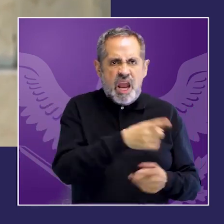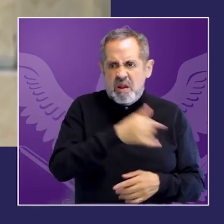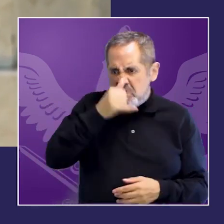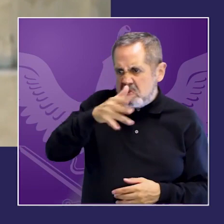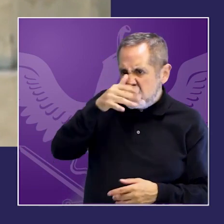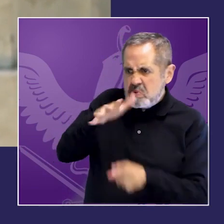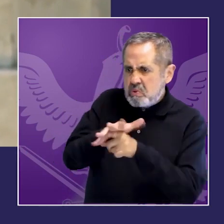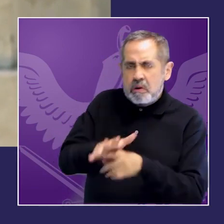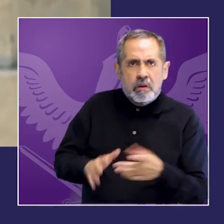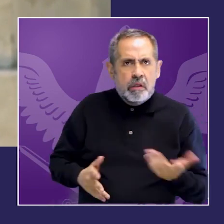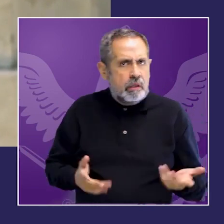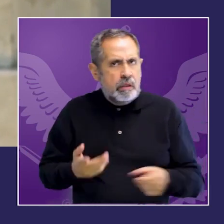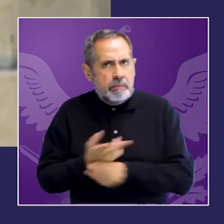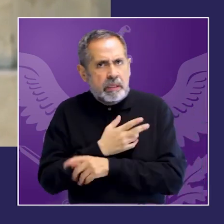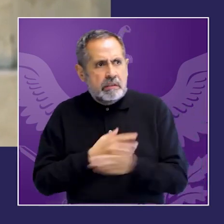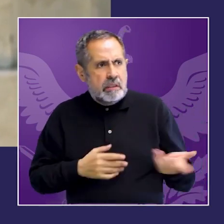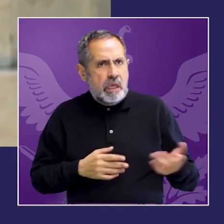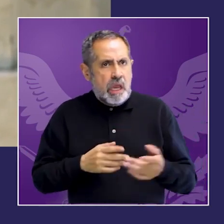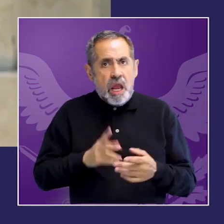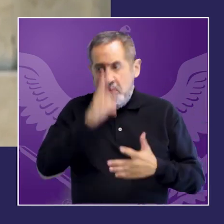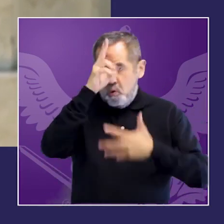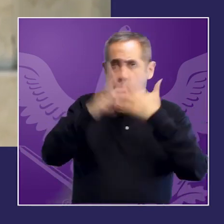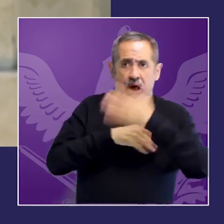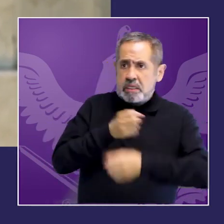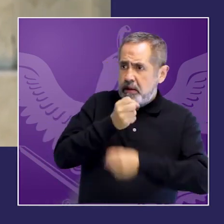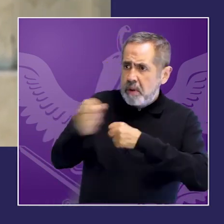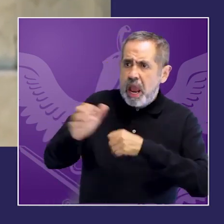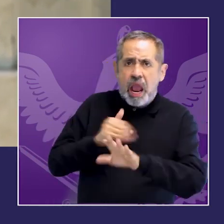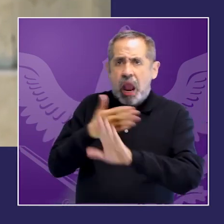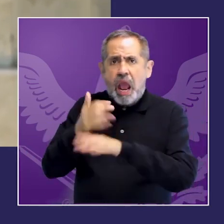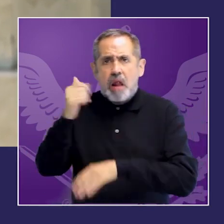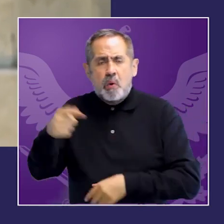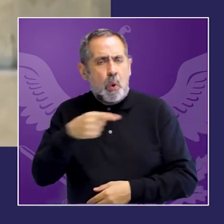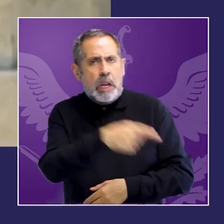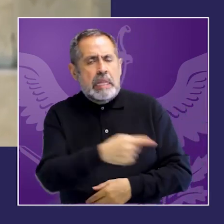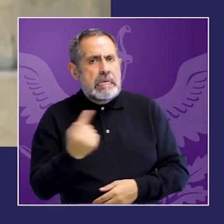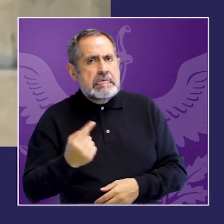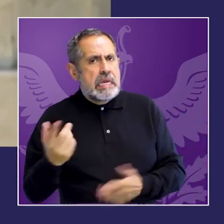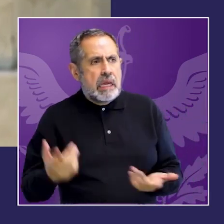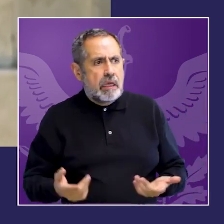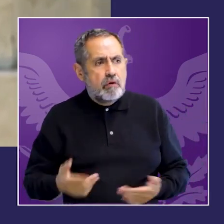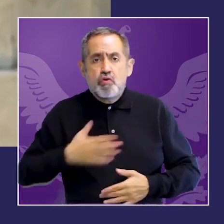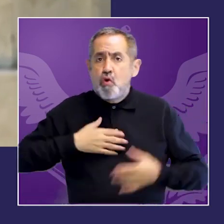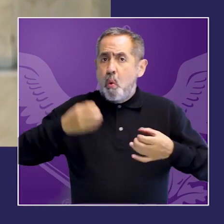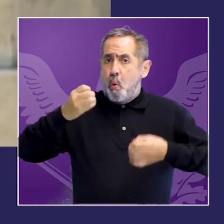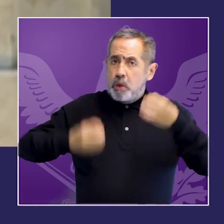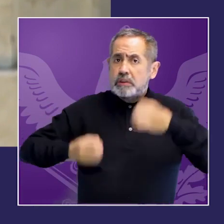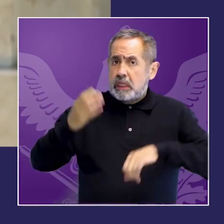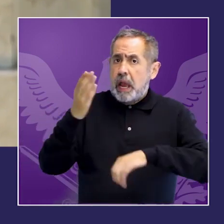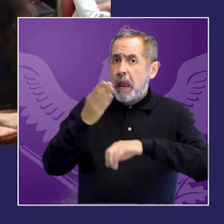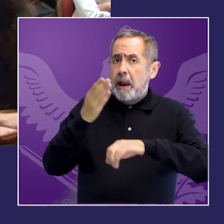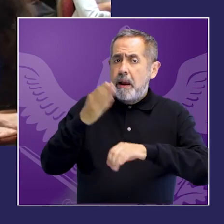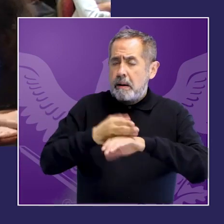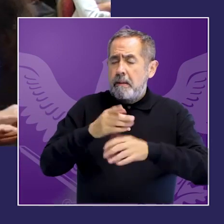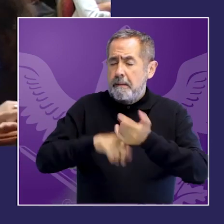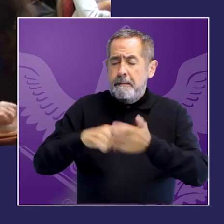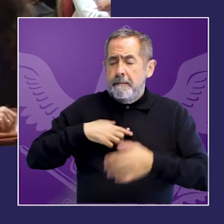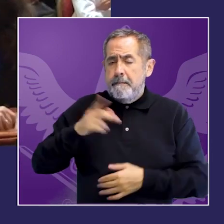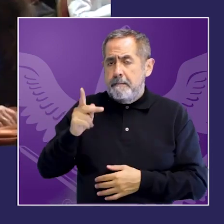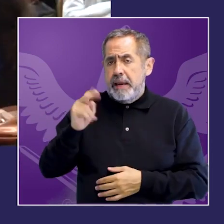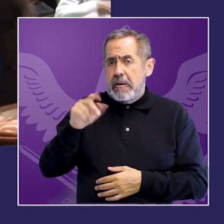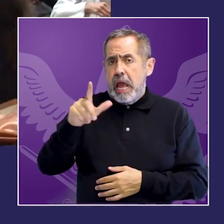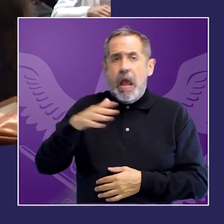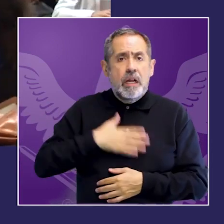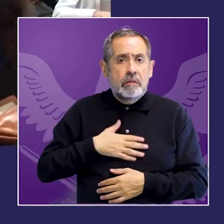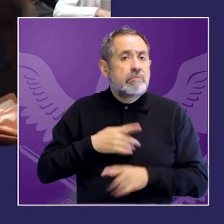de tribunal penal y a mí me llegan los casos cuando ya ocurrió un hecho y ya tengo a una persona